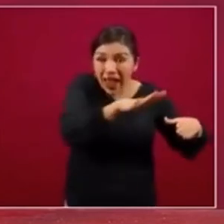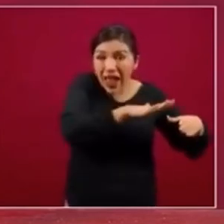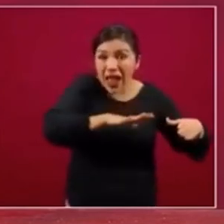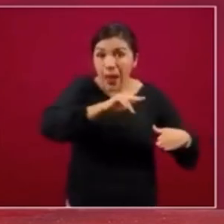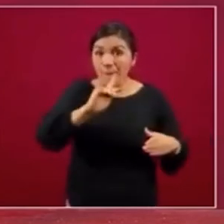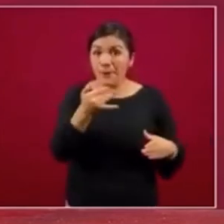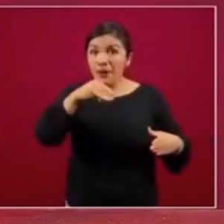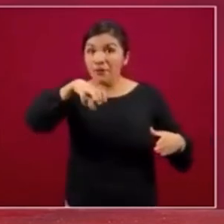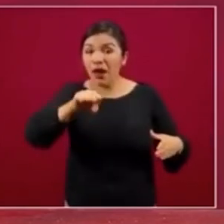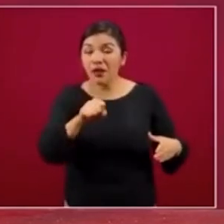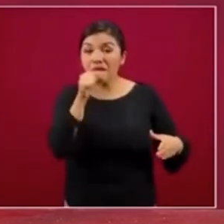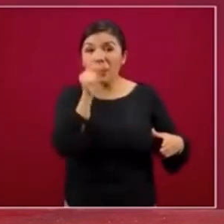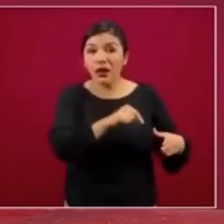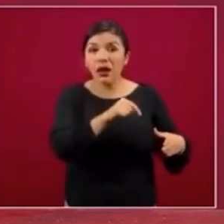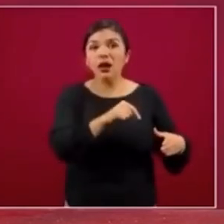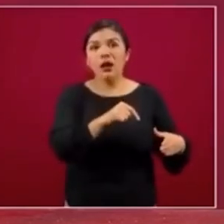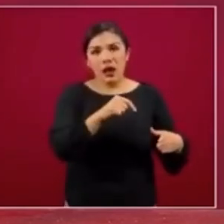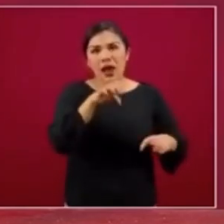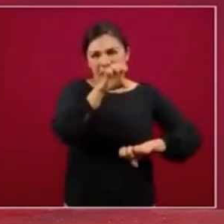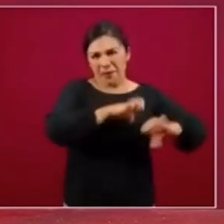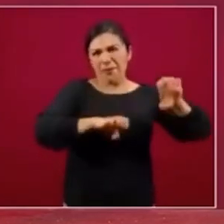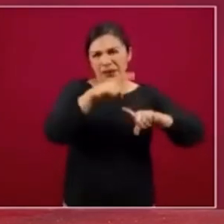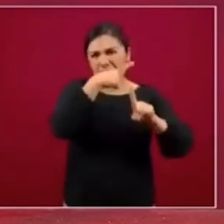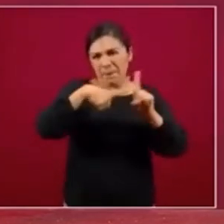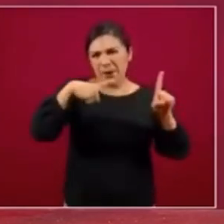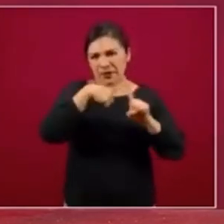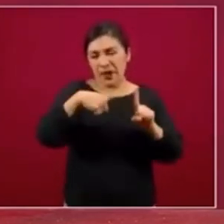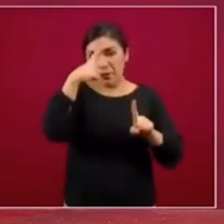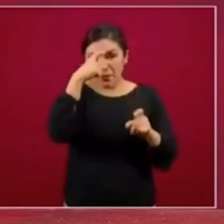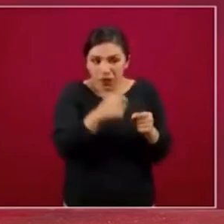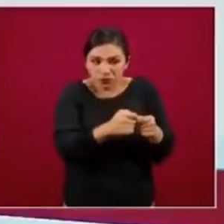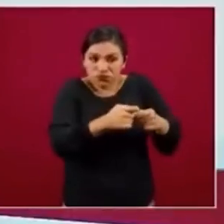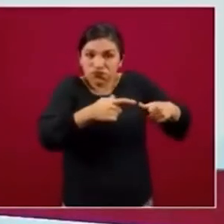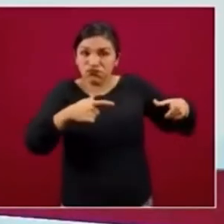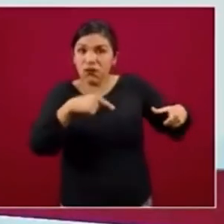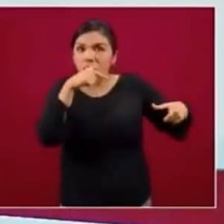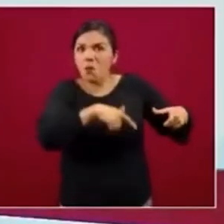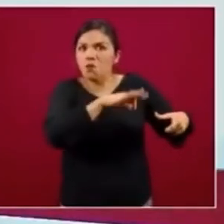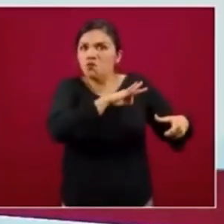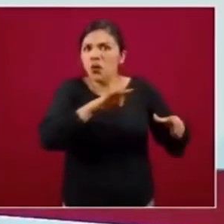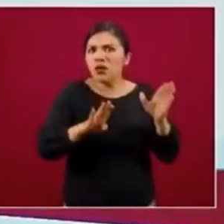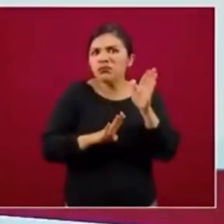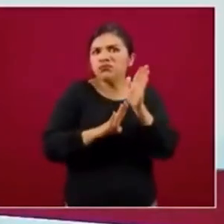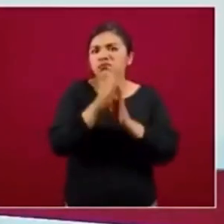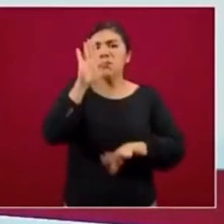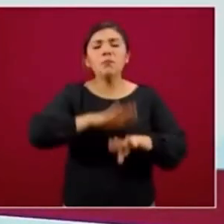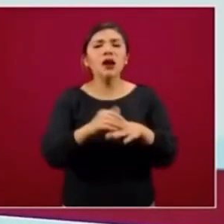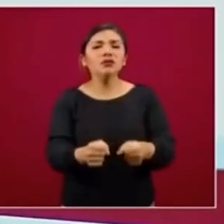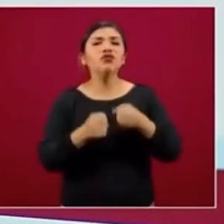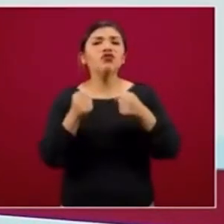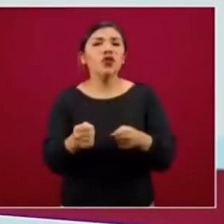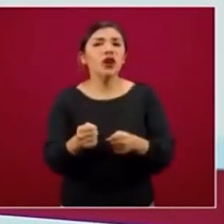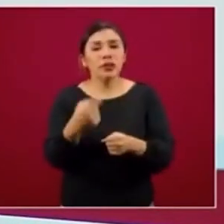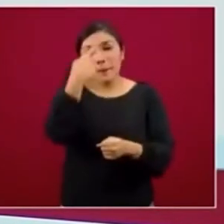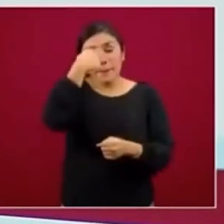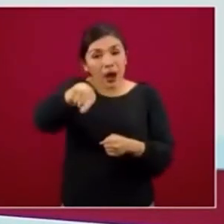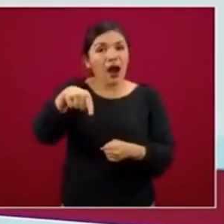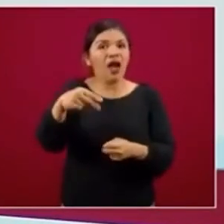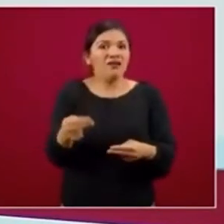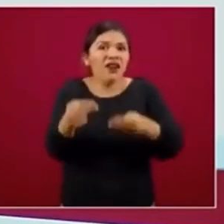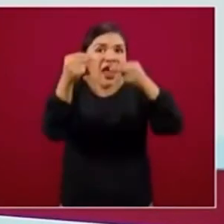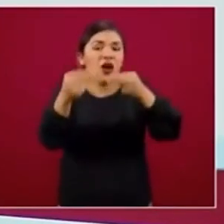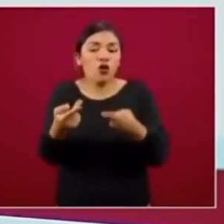que tiene este sector, este tamaño de empresa en términos de crecimiento y de fortalecimiento para el